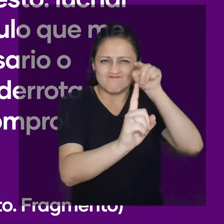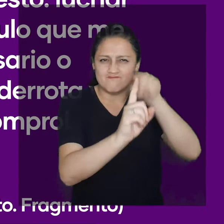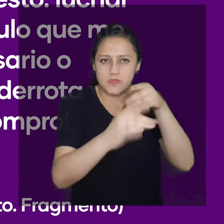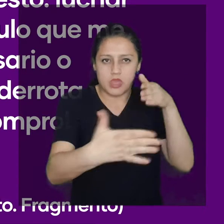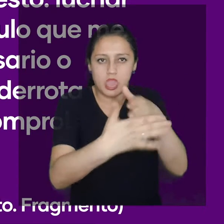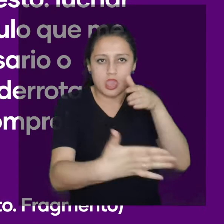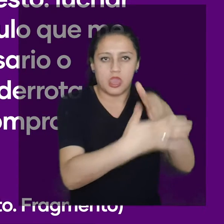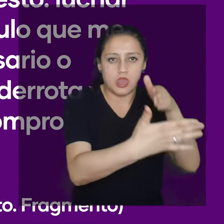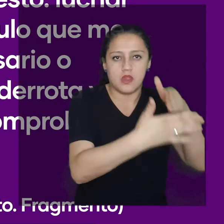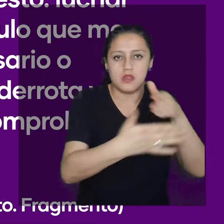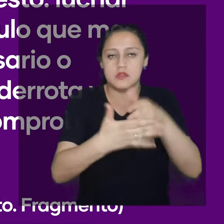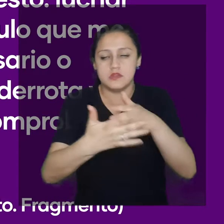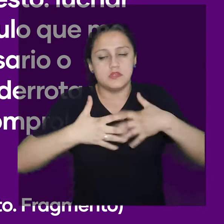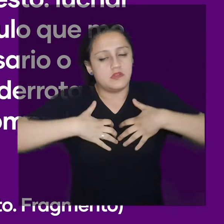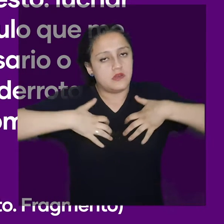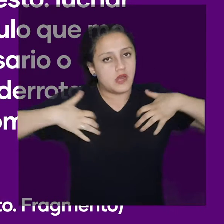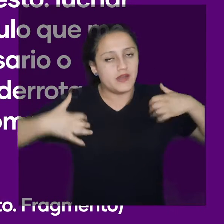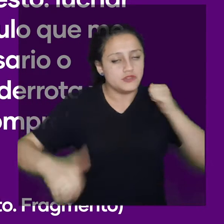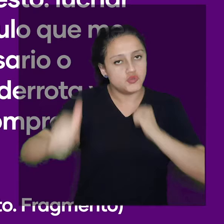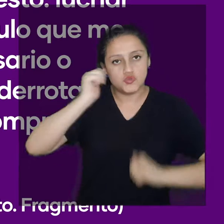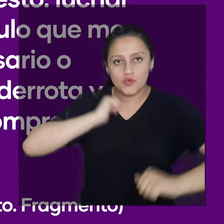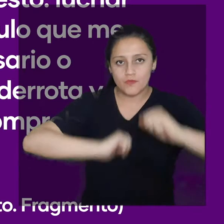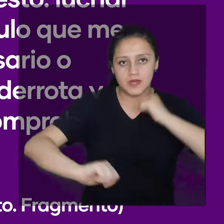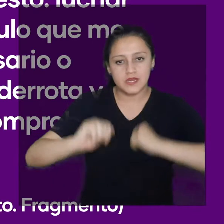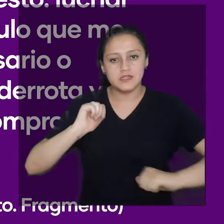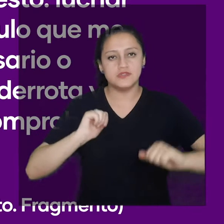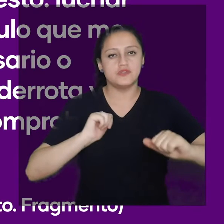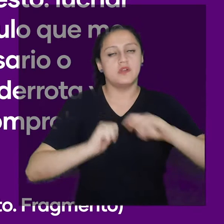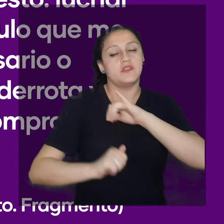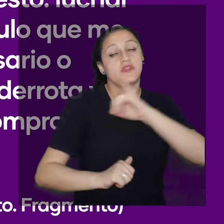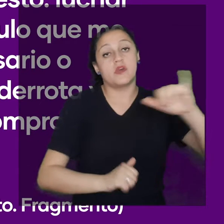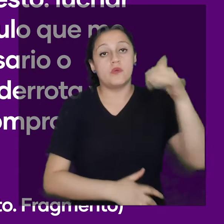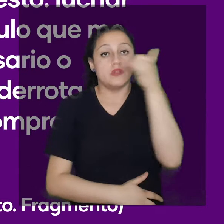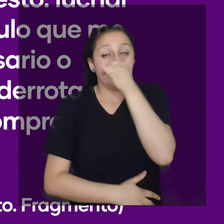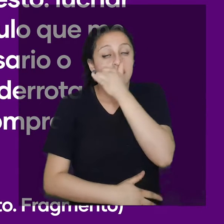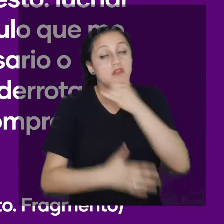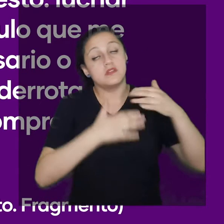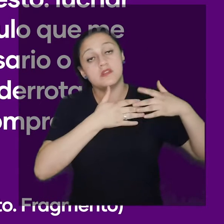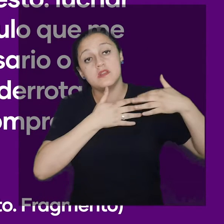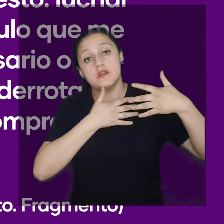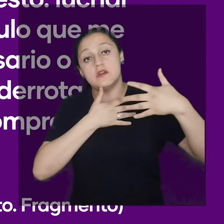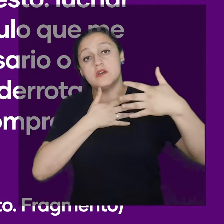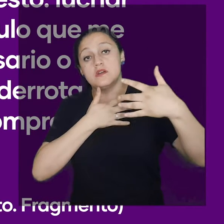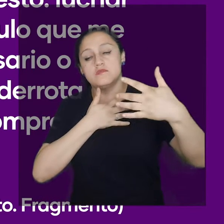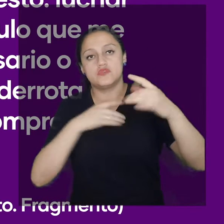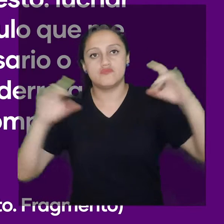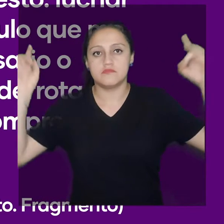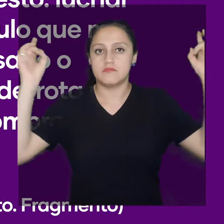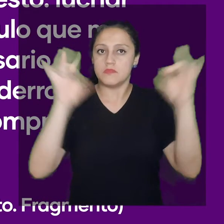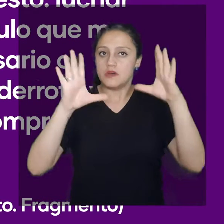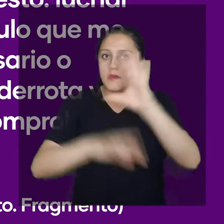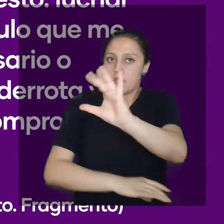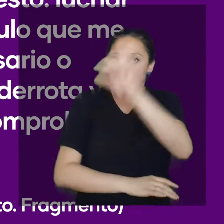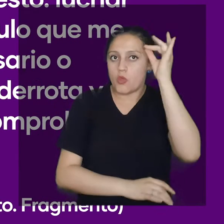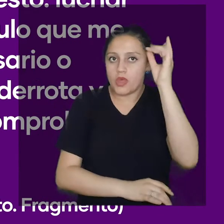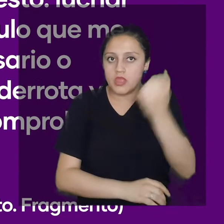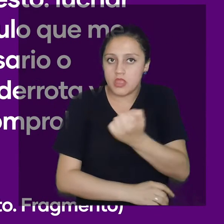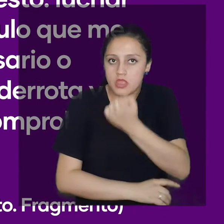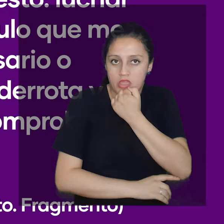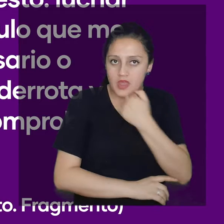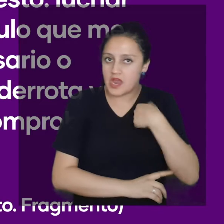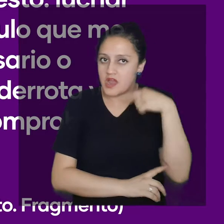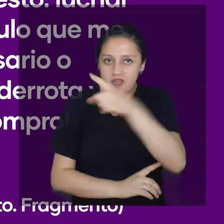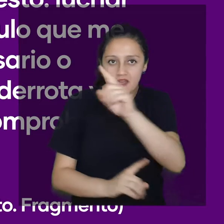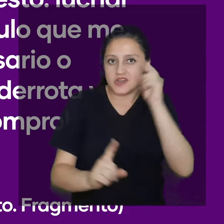necesario o conveniente, aceptar con rabia la derrota y finalmente, un tiempo después, comprobar que el destino